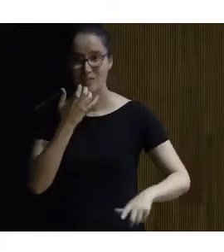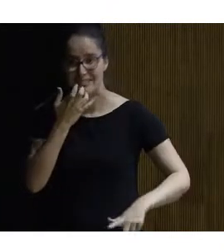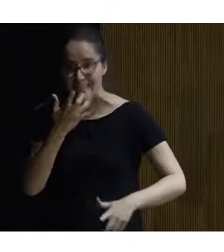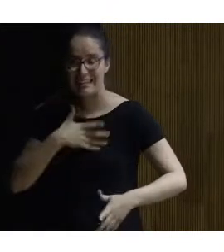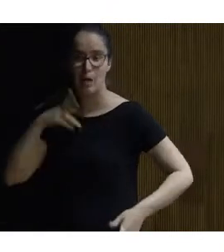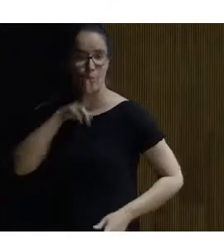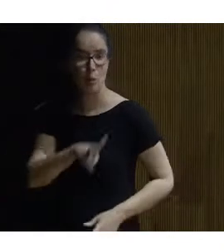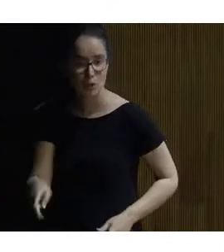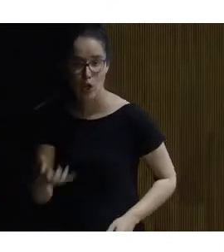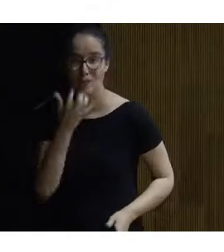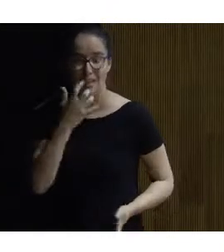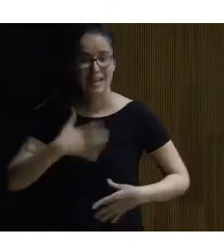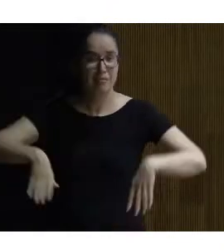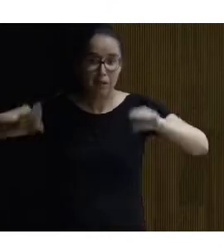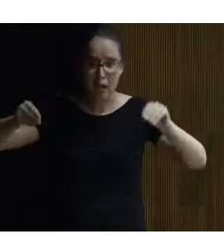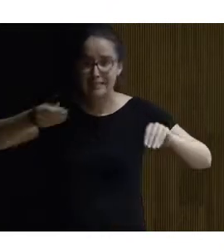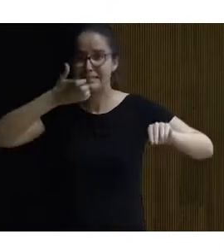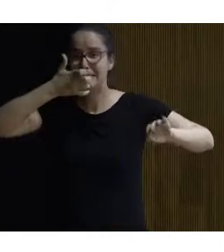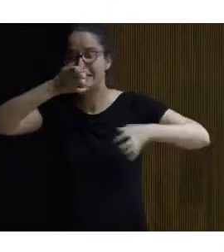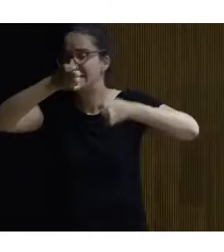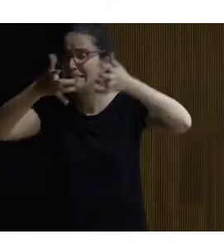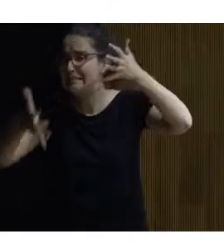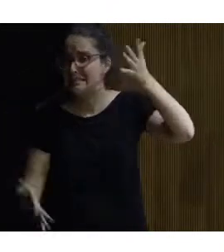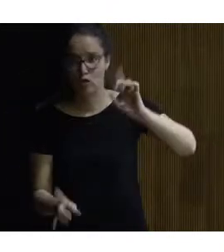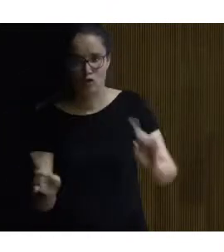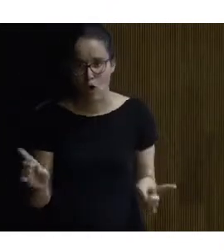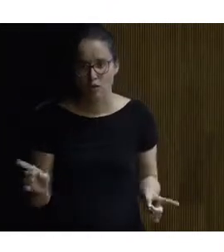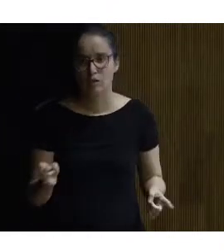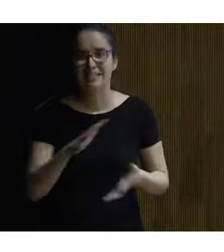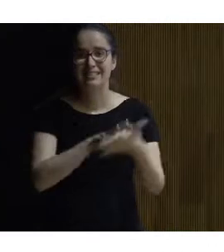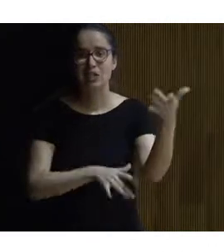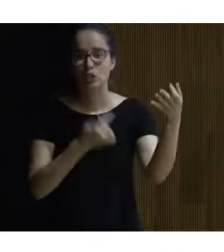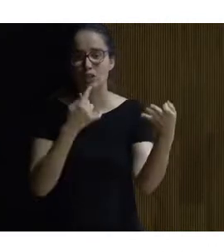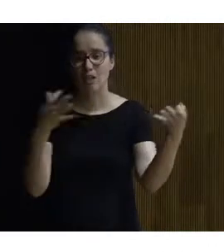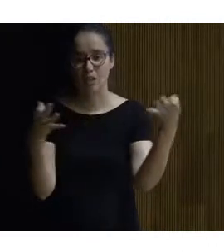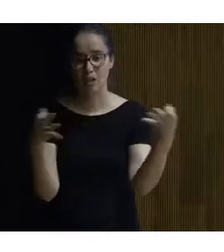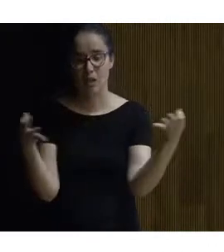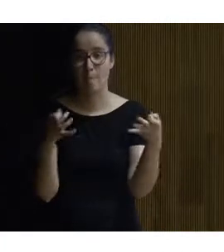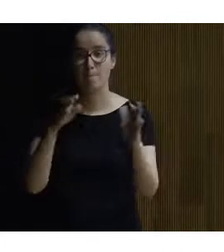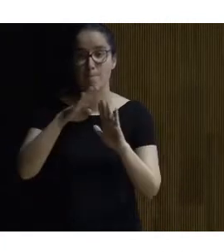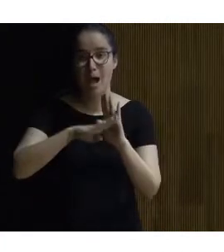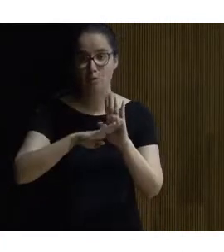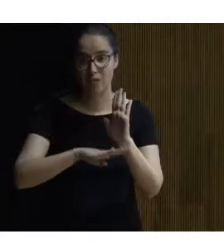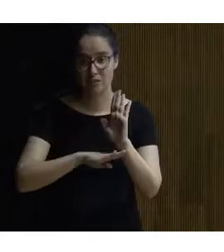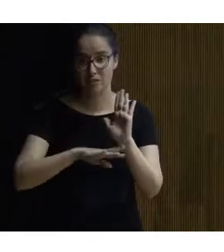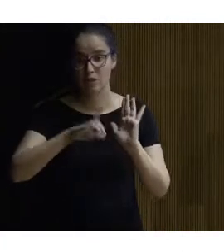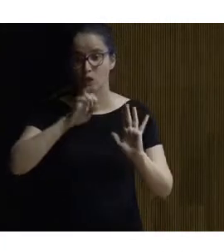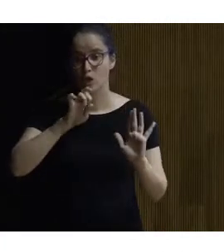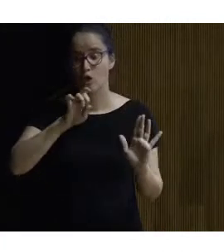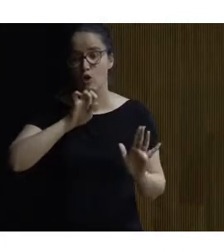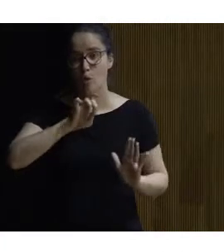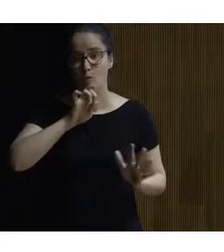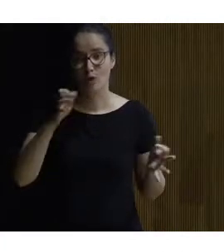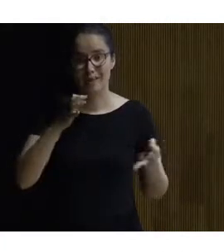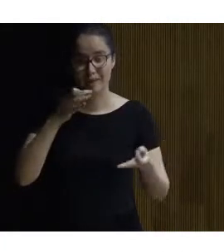quiere hacer un museo si es una catedral si es un tal sino lo que hace es dar pautas de cómo tienes que